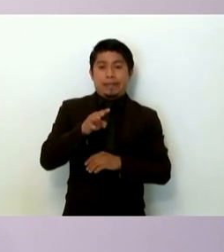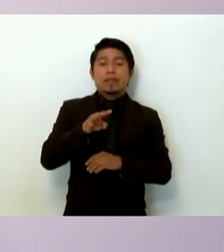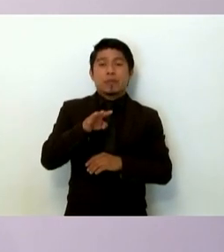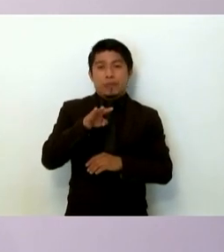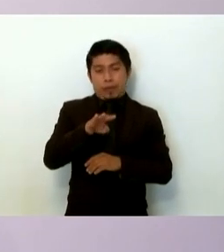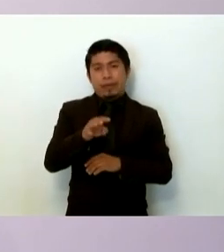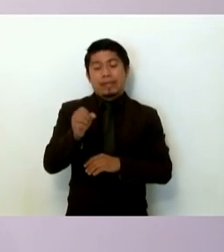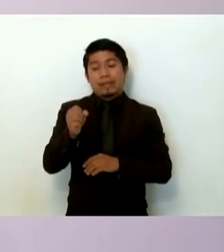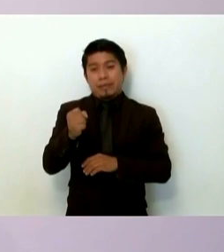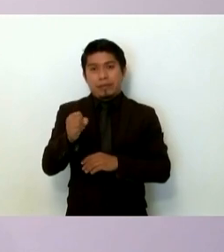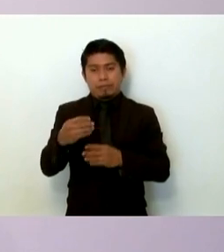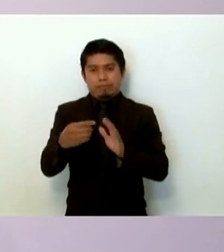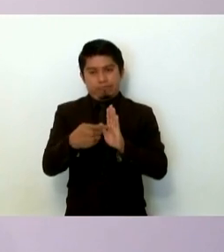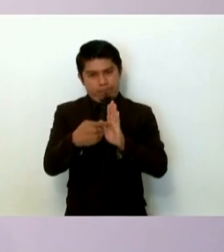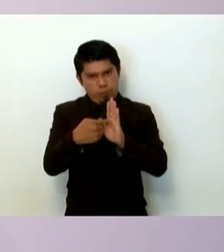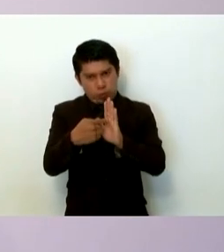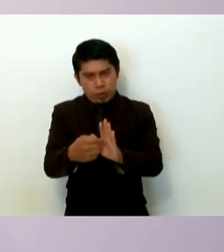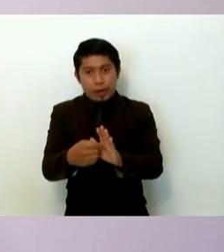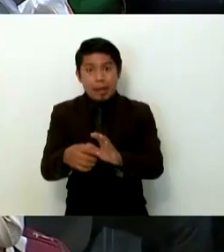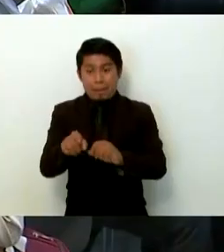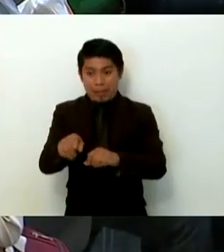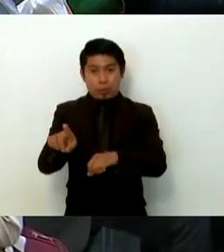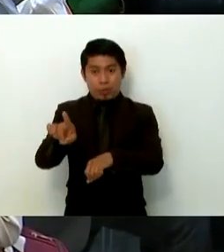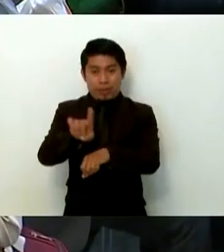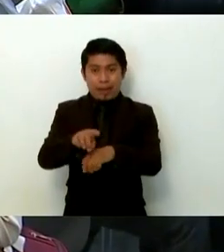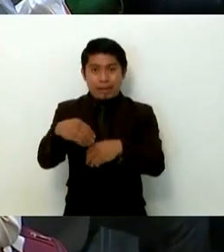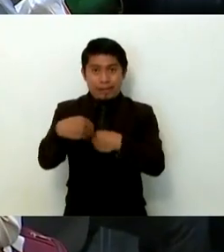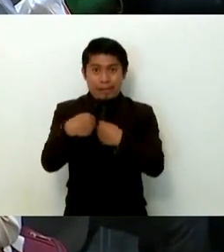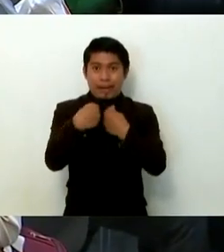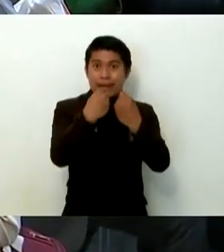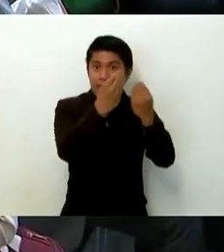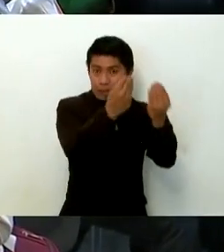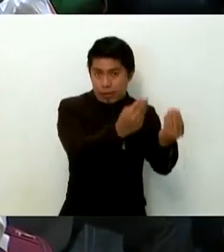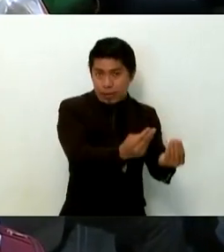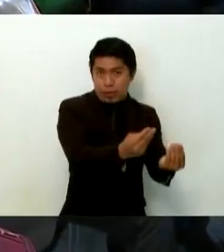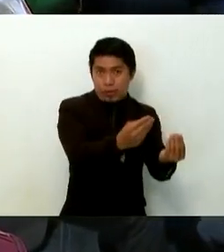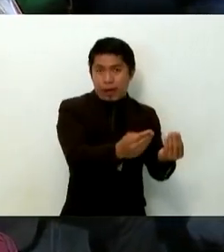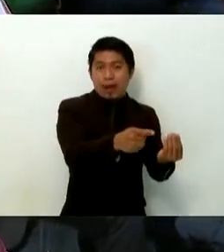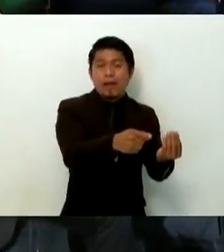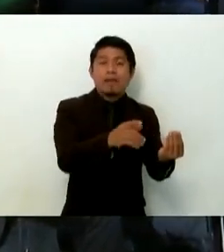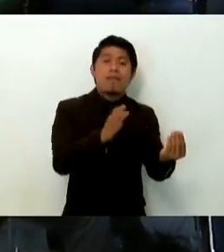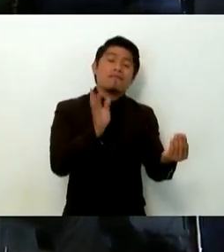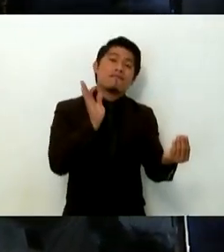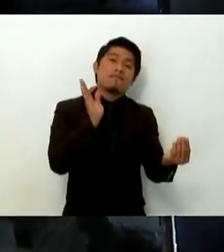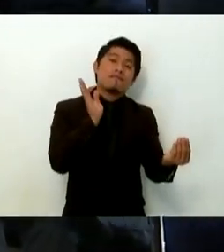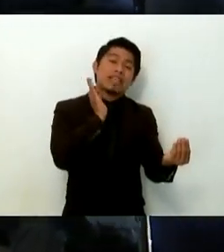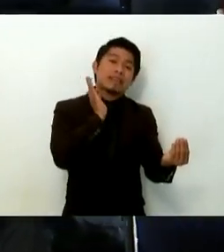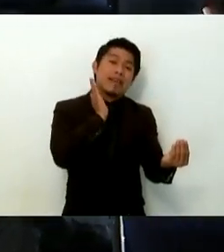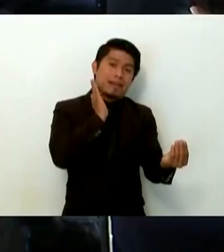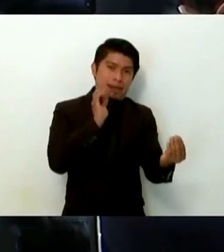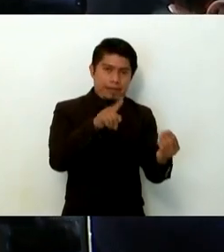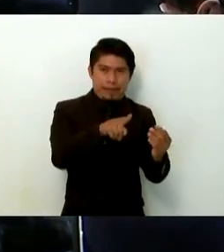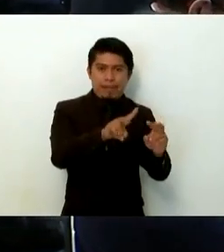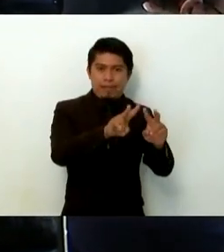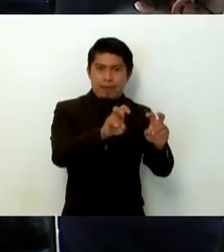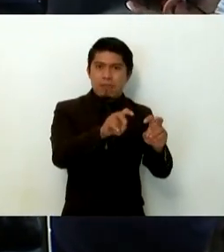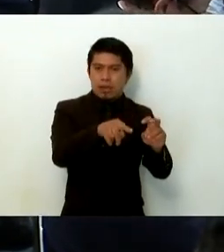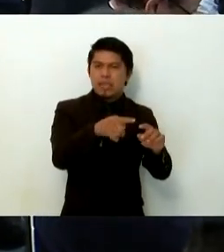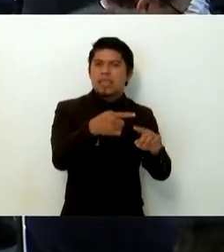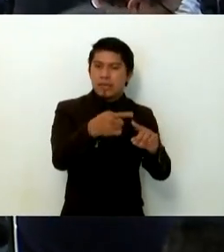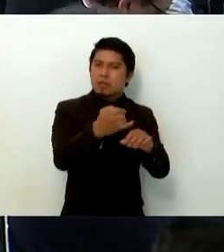mismo día que se hizo entrega a la Fiscalía Especial del caso Ayotzinapa,